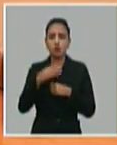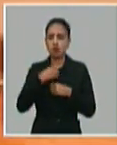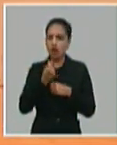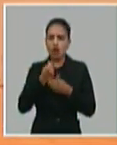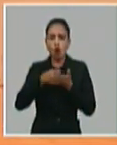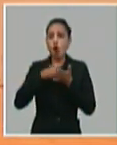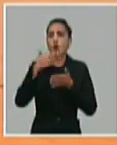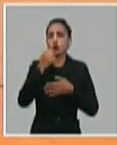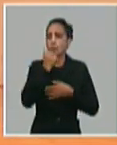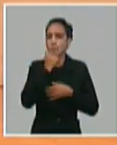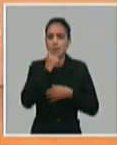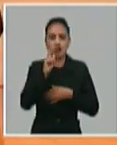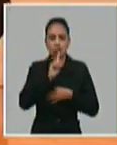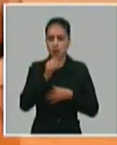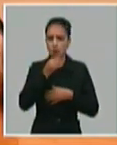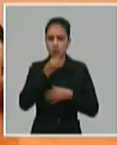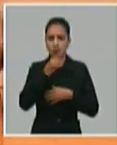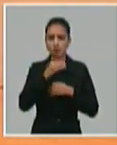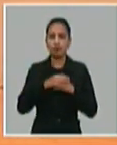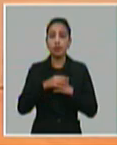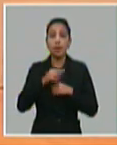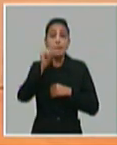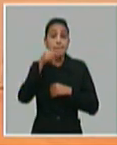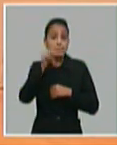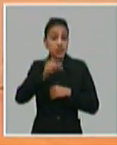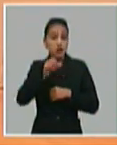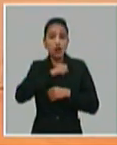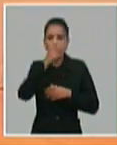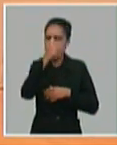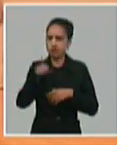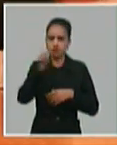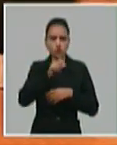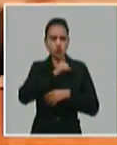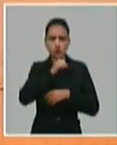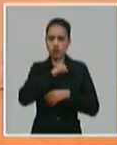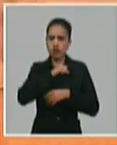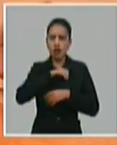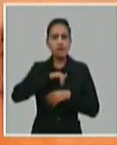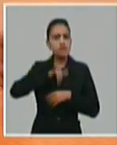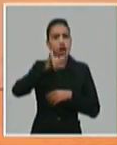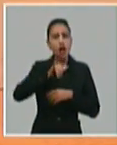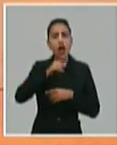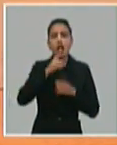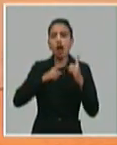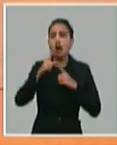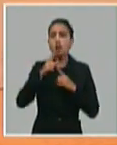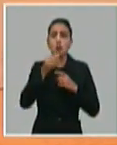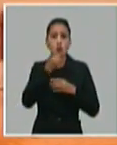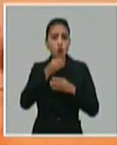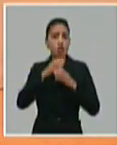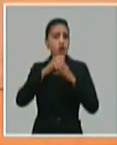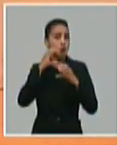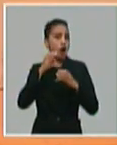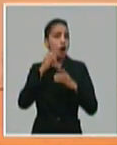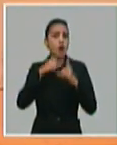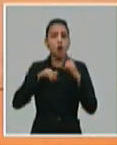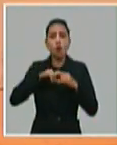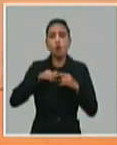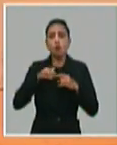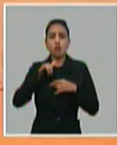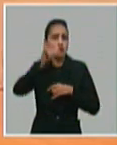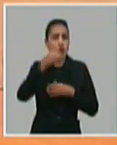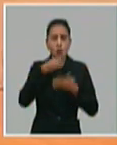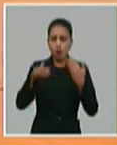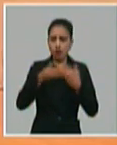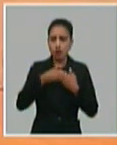adicional. Incluso, el que quiera cancelar un billete de un viaje hacia un ómnibus avión, recibirá el